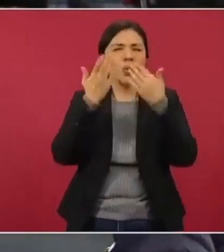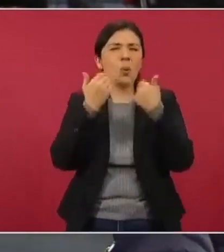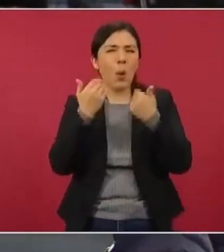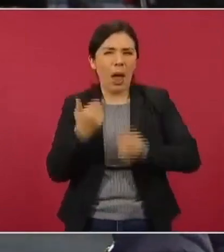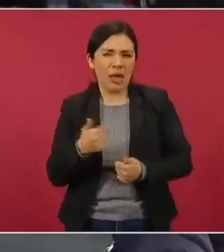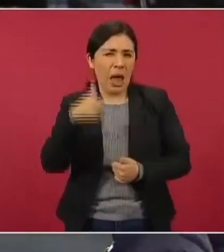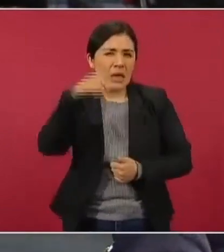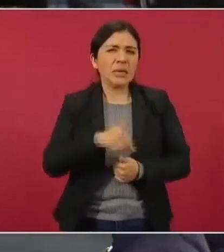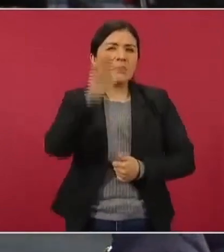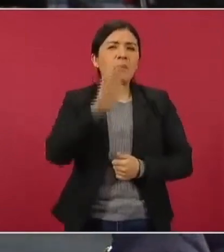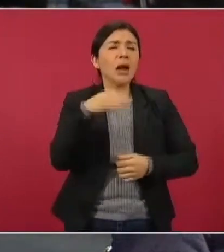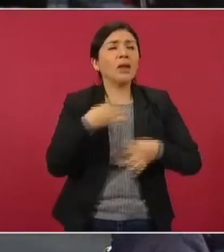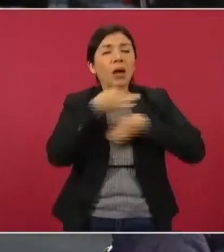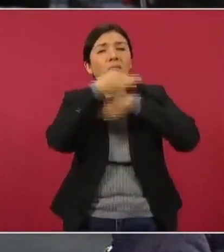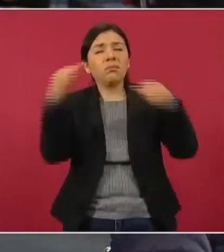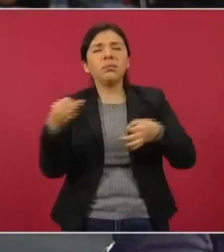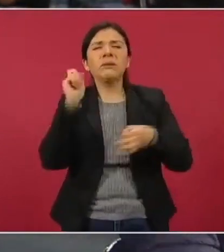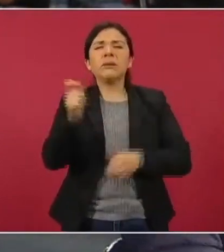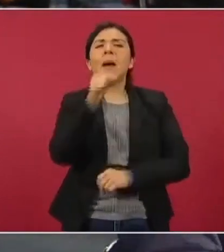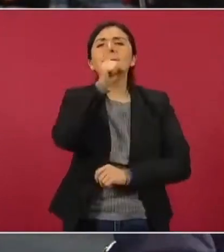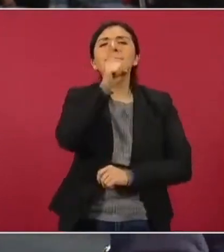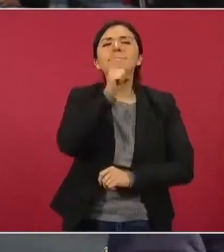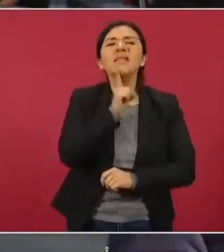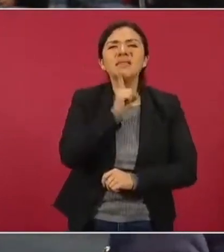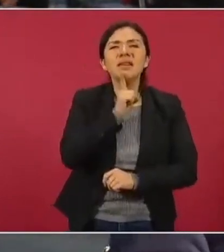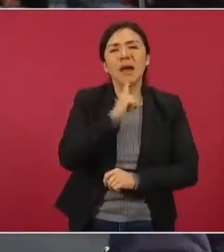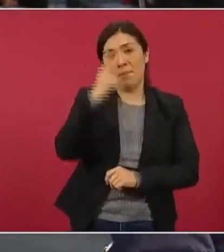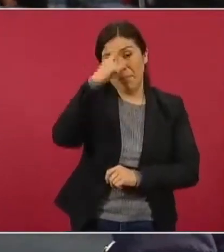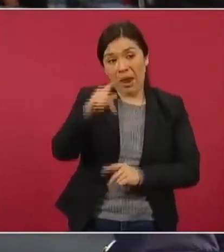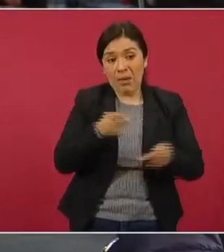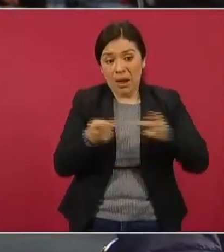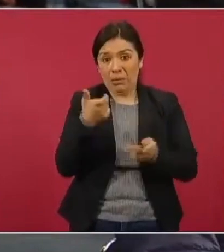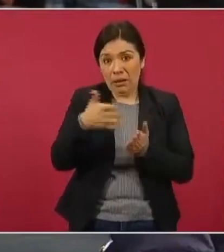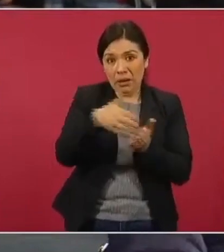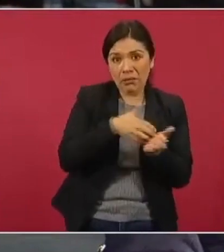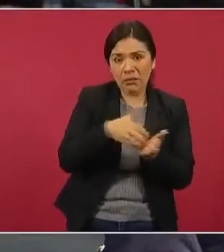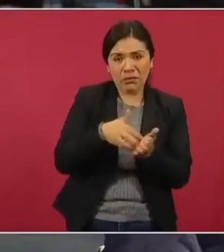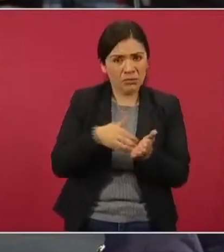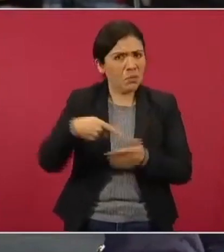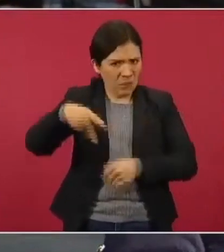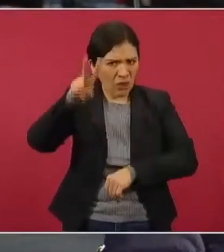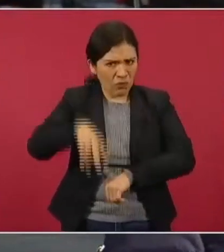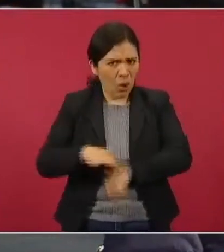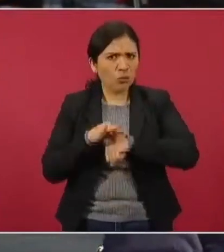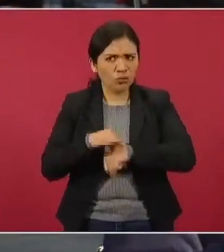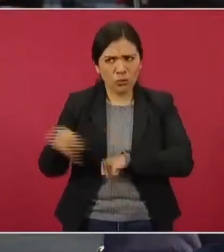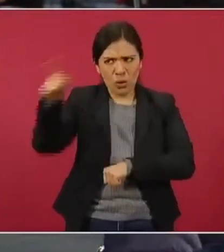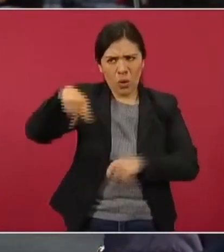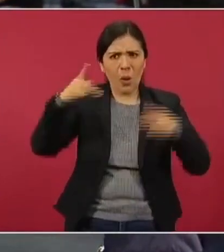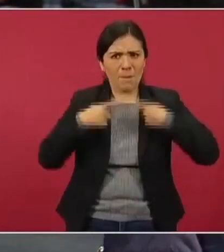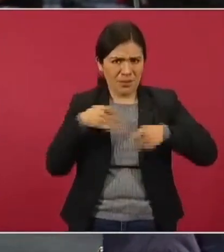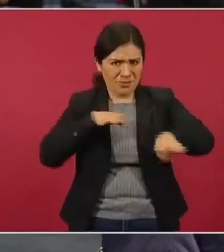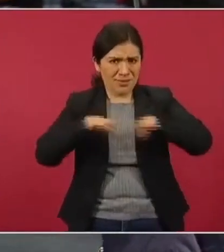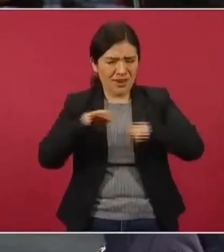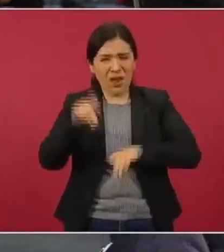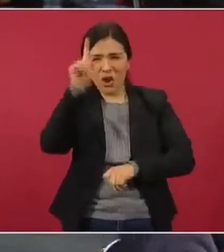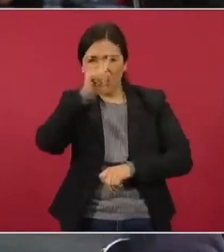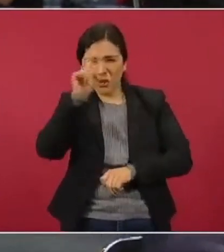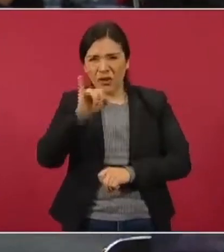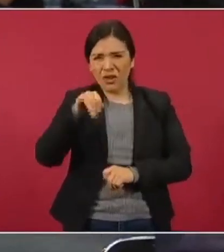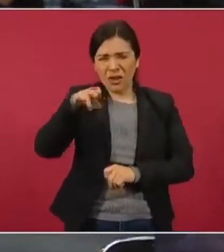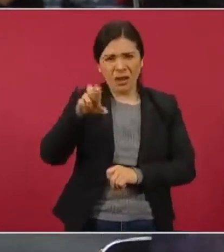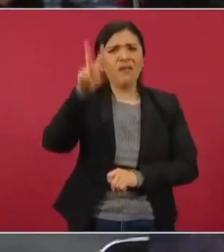aquí se mintió con el plan de austeridad, cuando en realidad desde los consejeros electorales pues sí tienen un